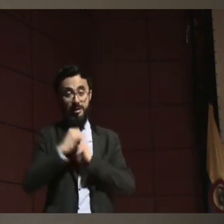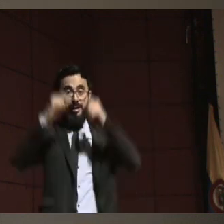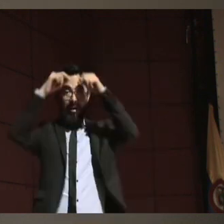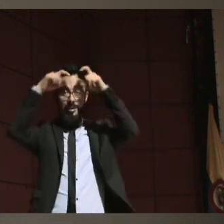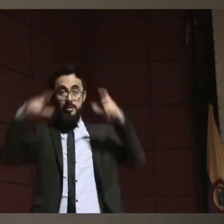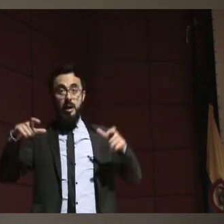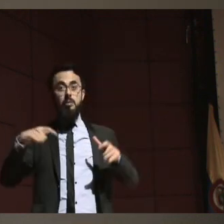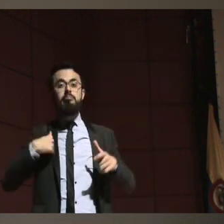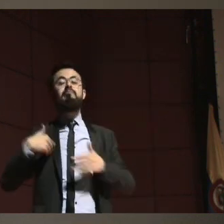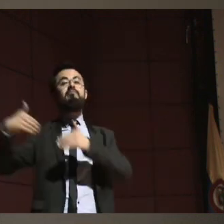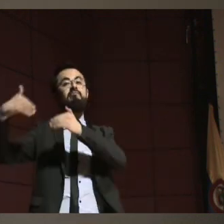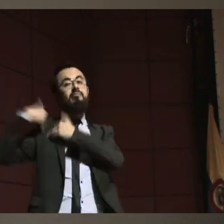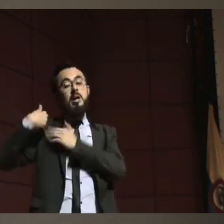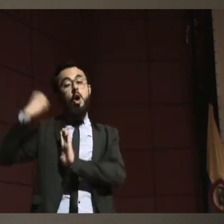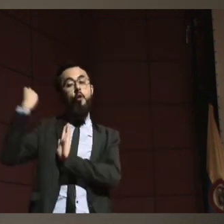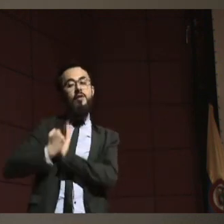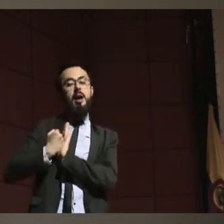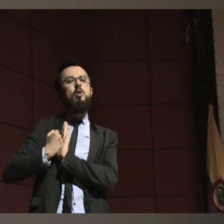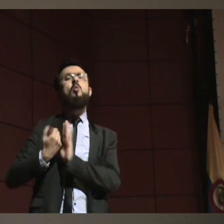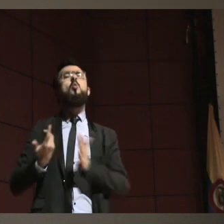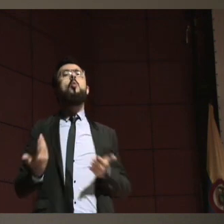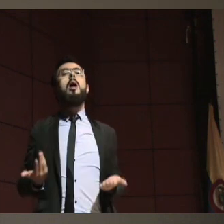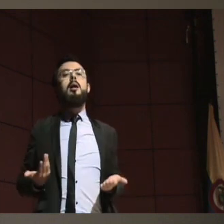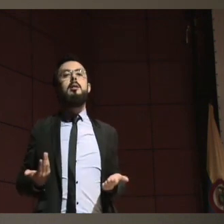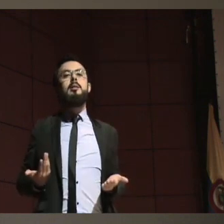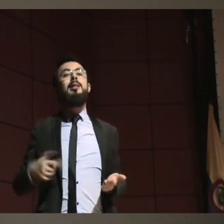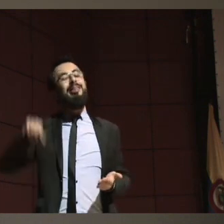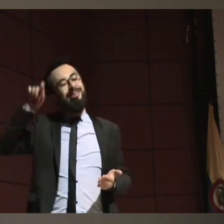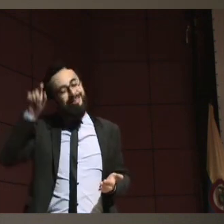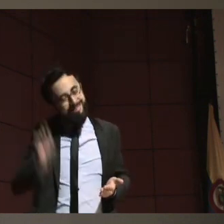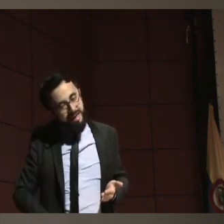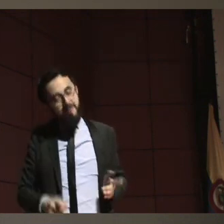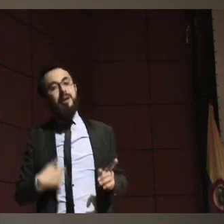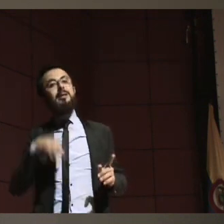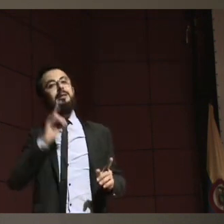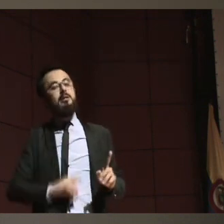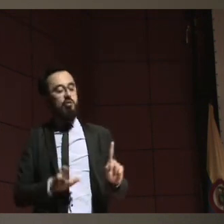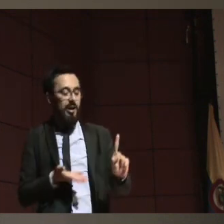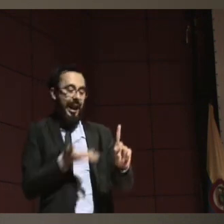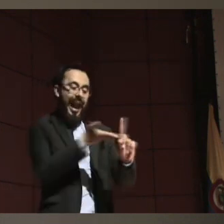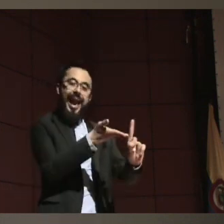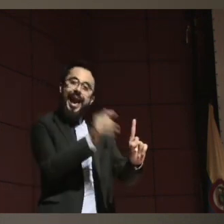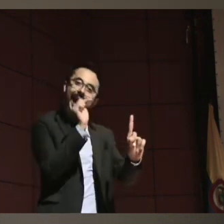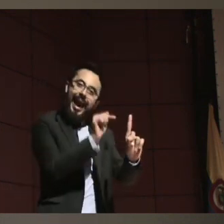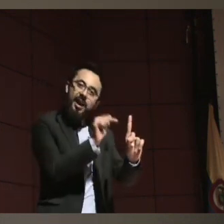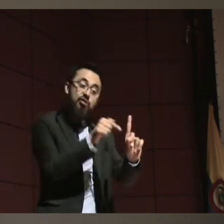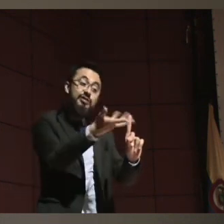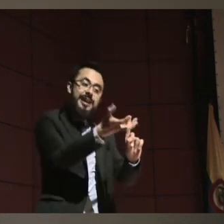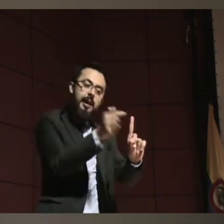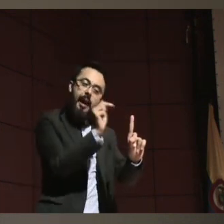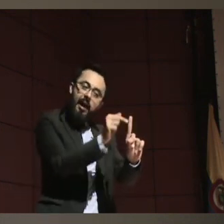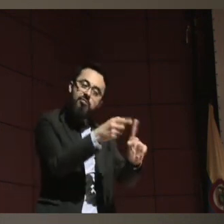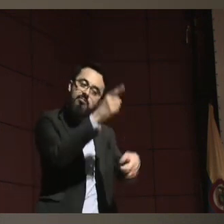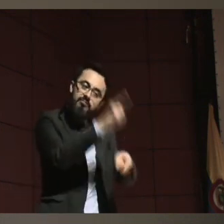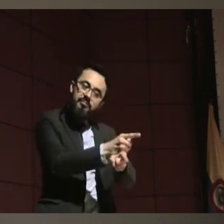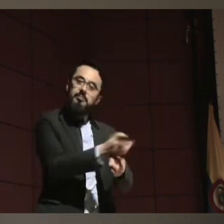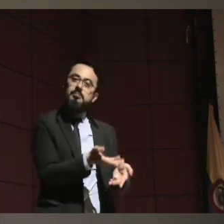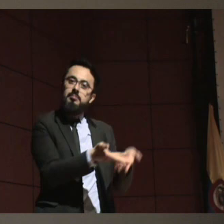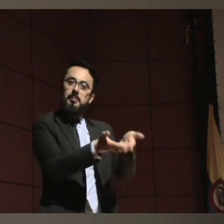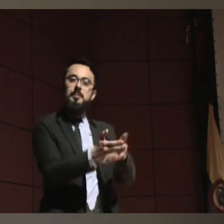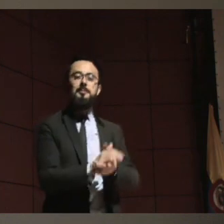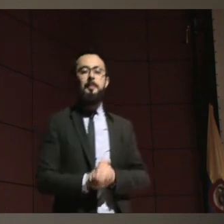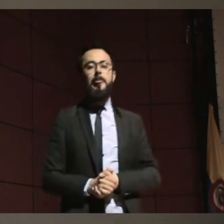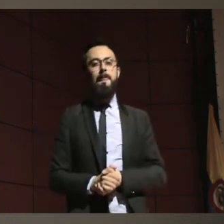garantizar que esa toma de decisiones sea efectiva y sea lo que ellos quieren. Muchísimas gracias. Gracias.